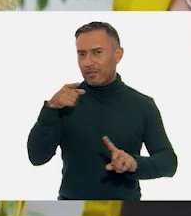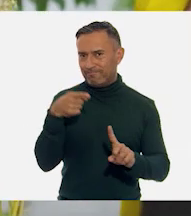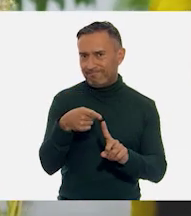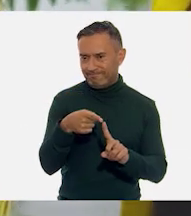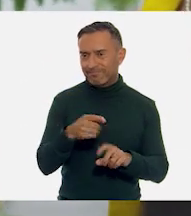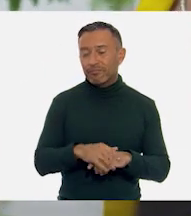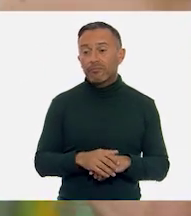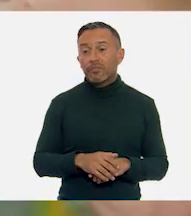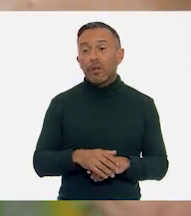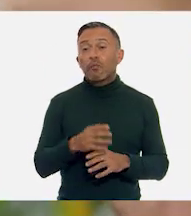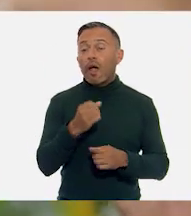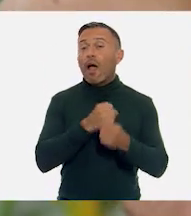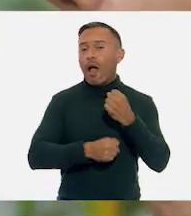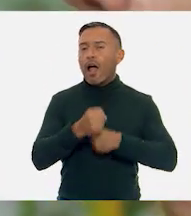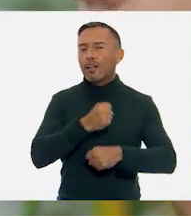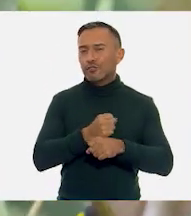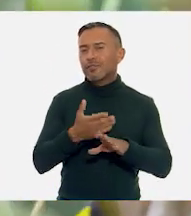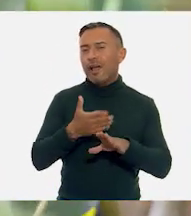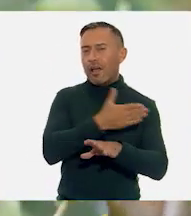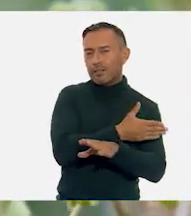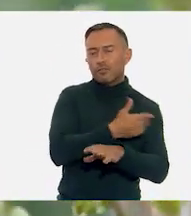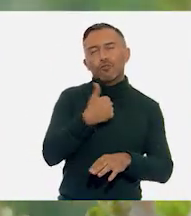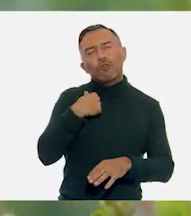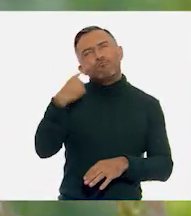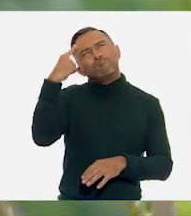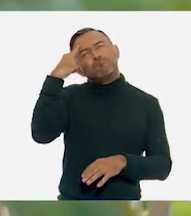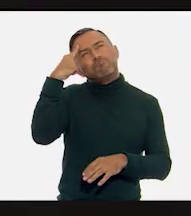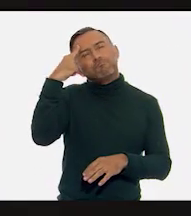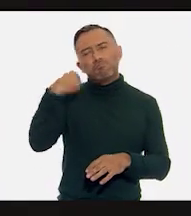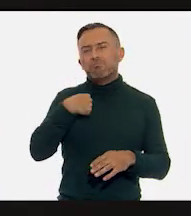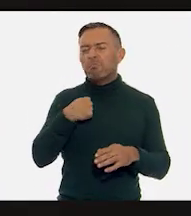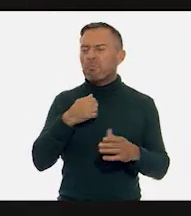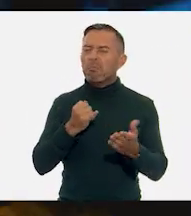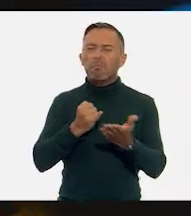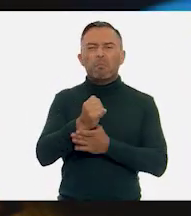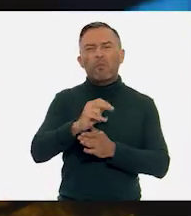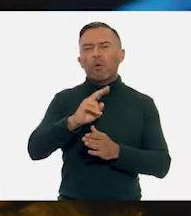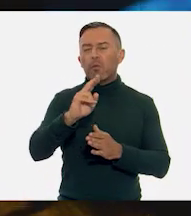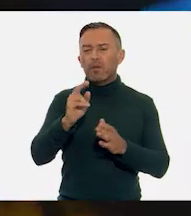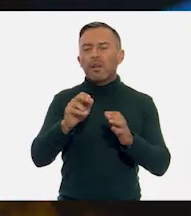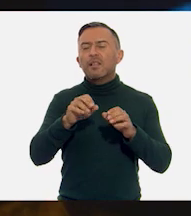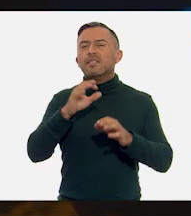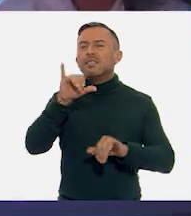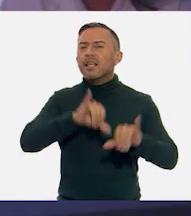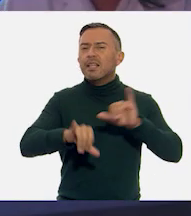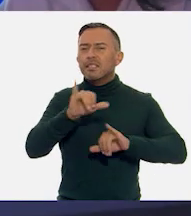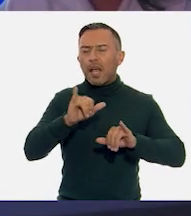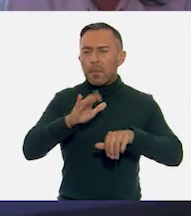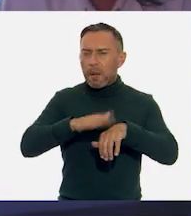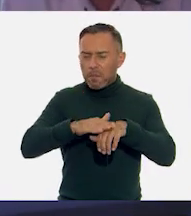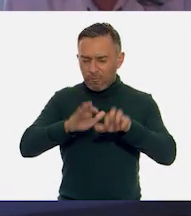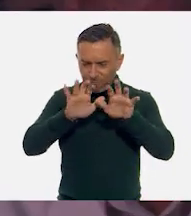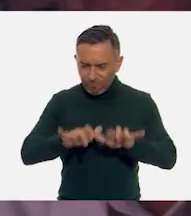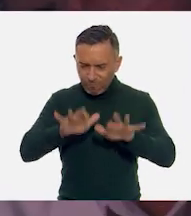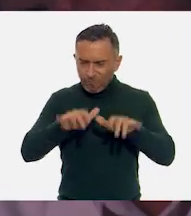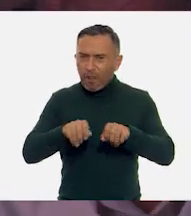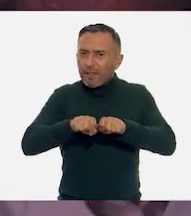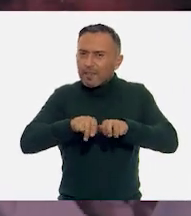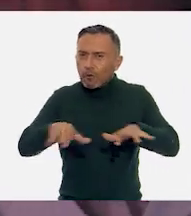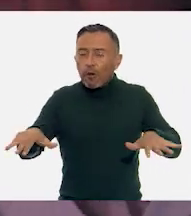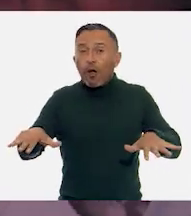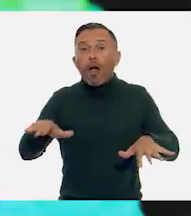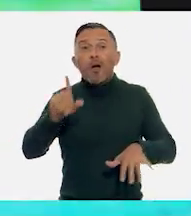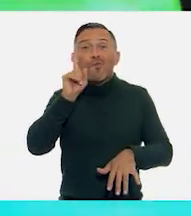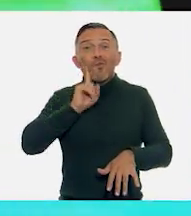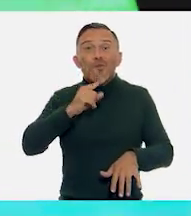Desde hace unos años, decidí dedicarle mi vida a la divulgación de la ciencia para tratar de estimular a las niñas que, como tú,